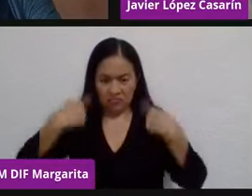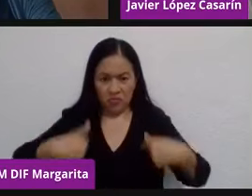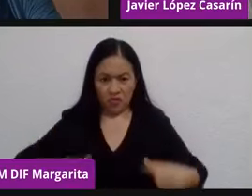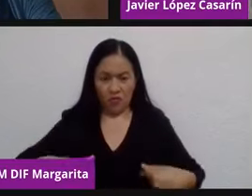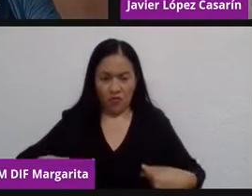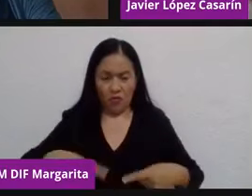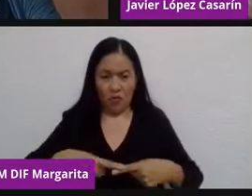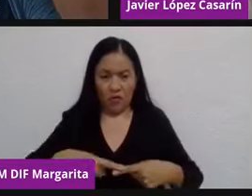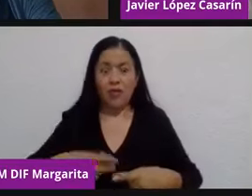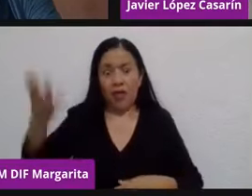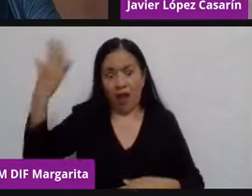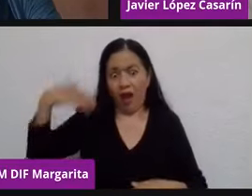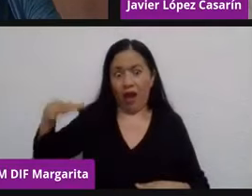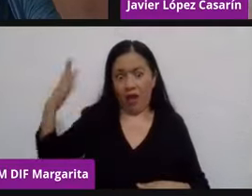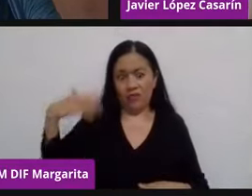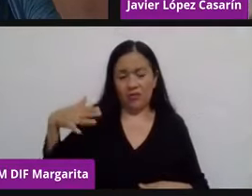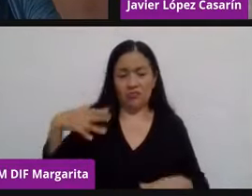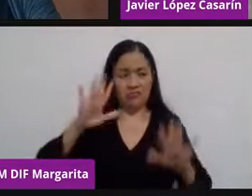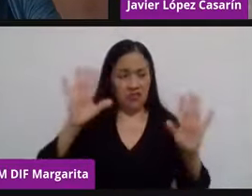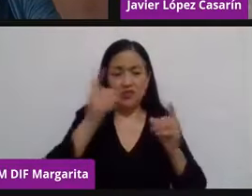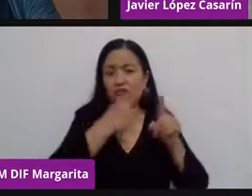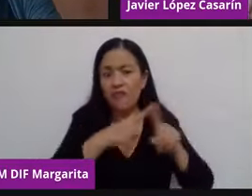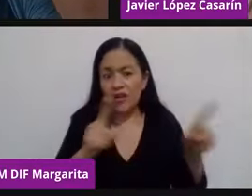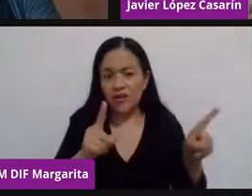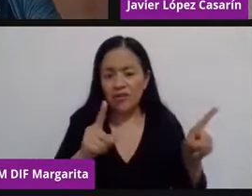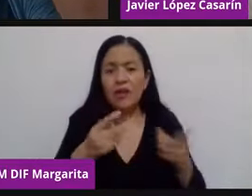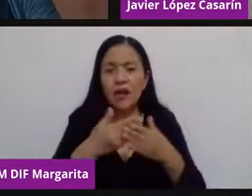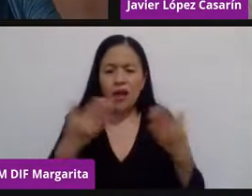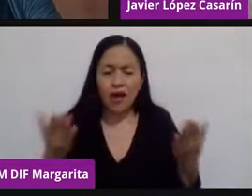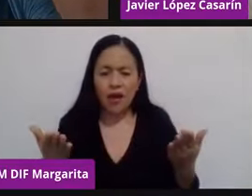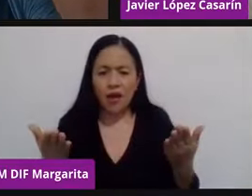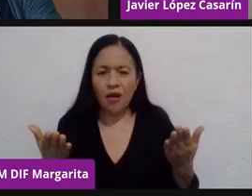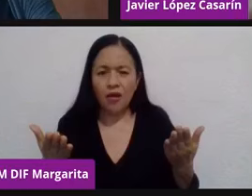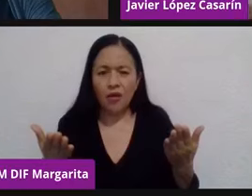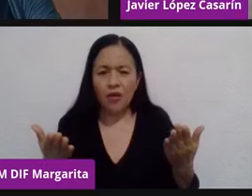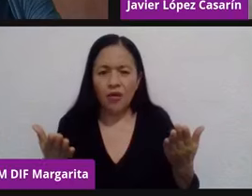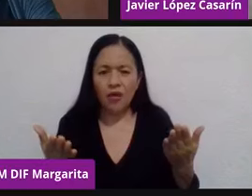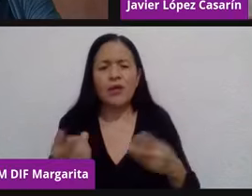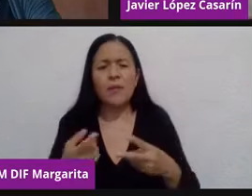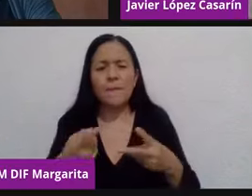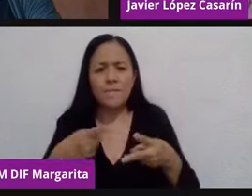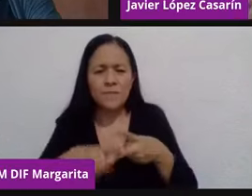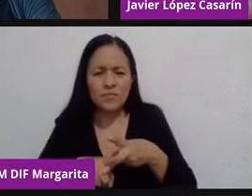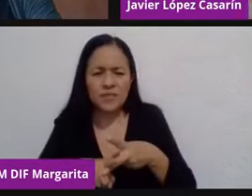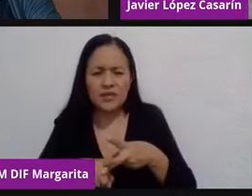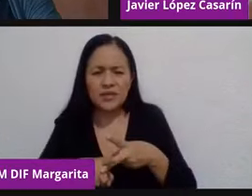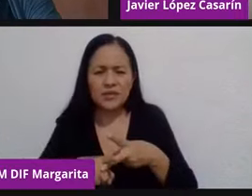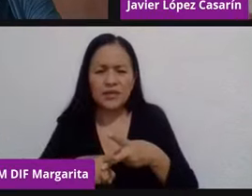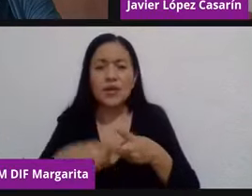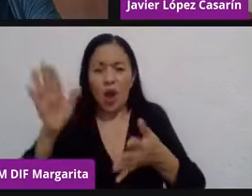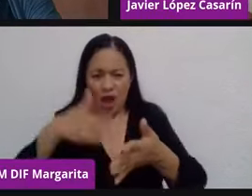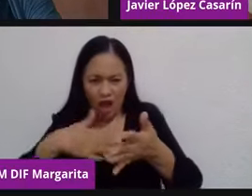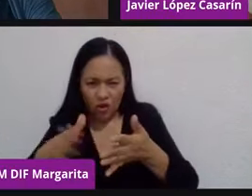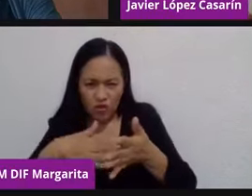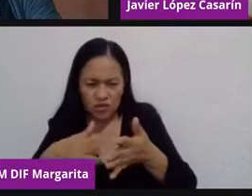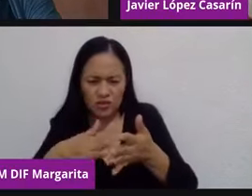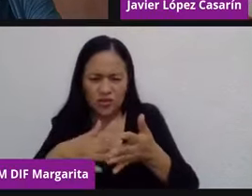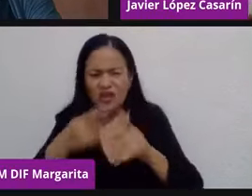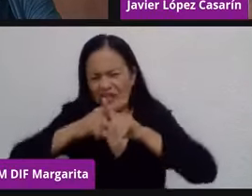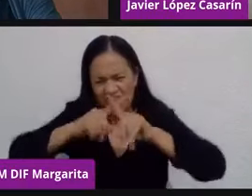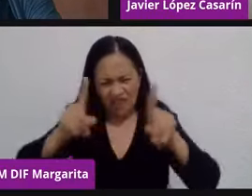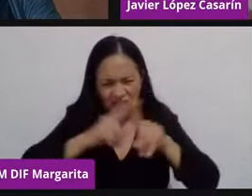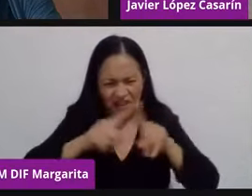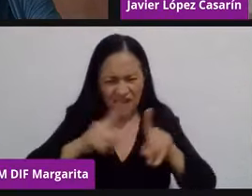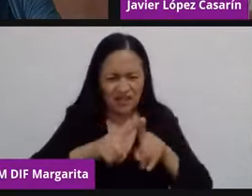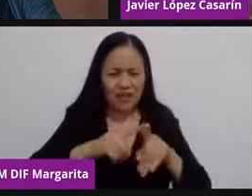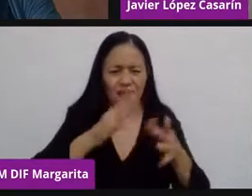podríamos tener de imagen. Pero a la vez empiezan a ver una mezcla de ingredientes donde se mezclaba lo dulce con lo